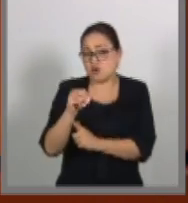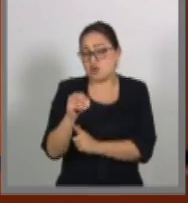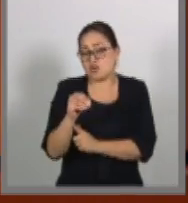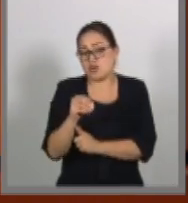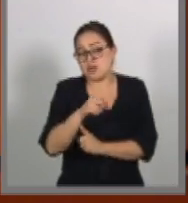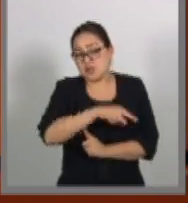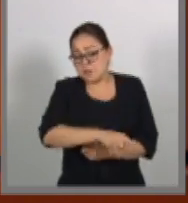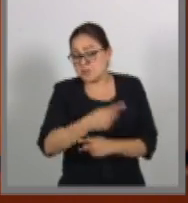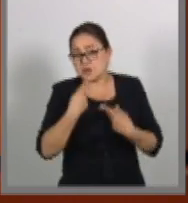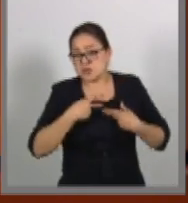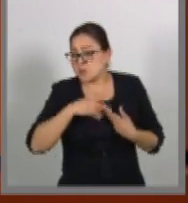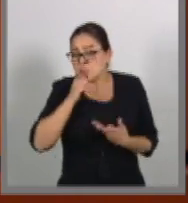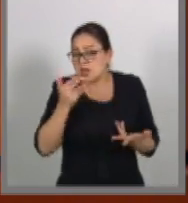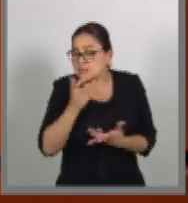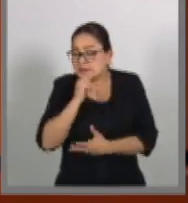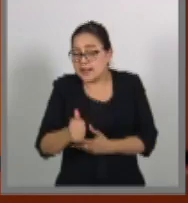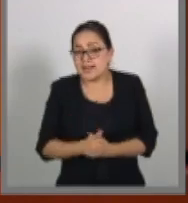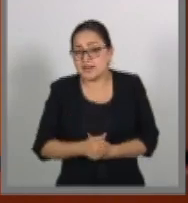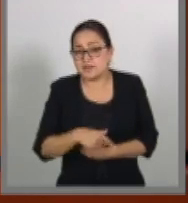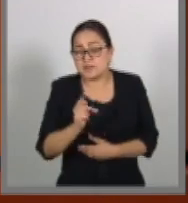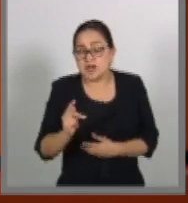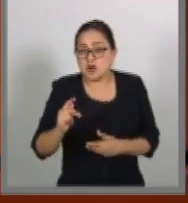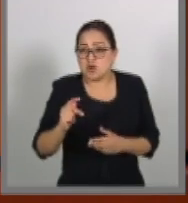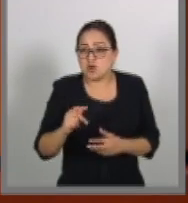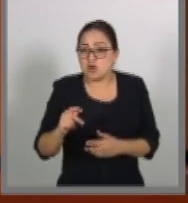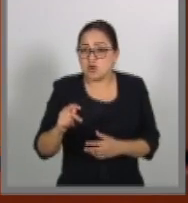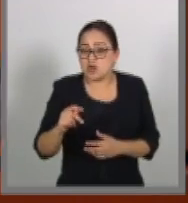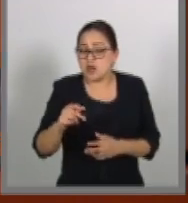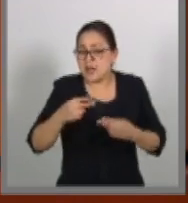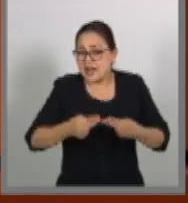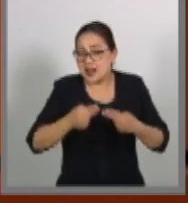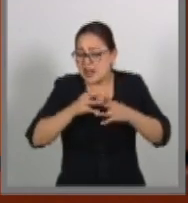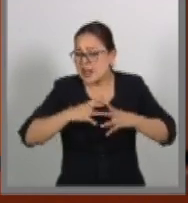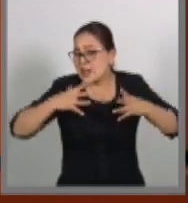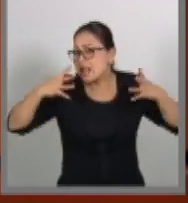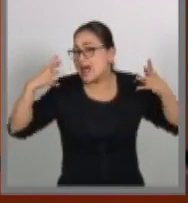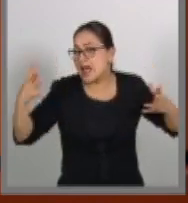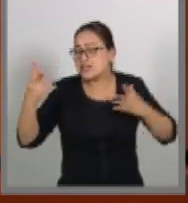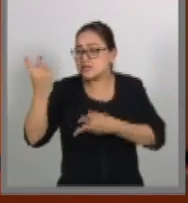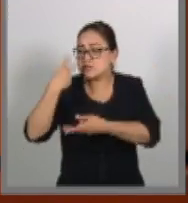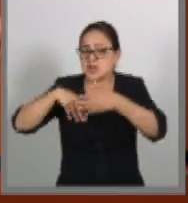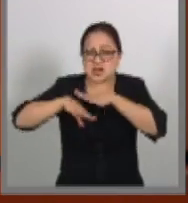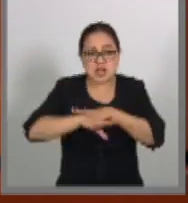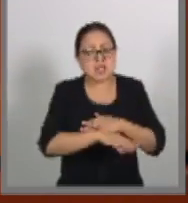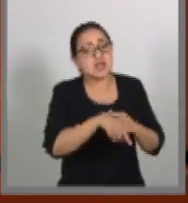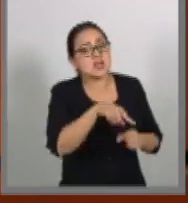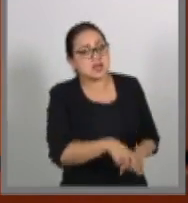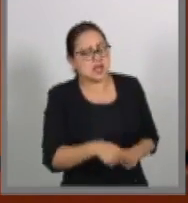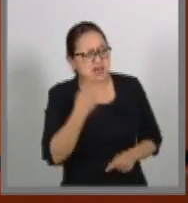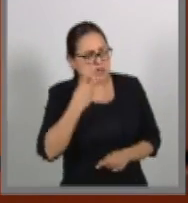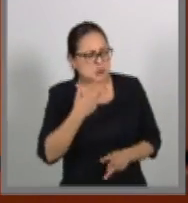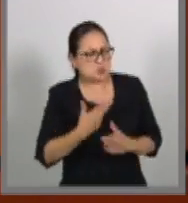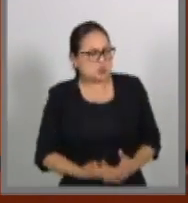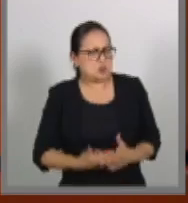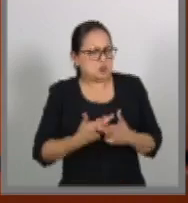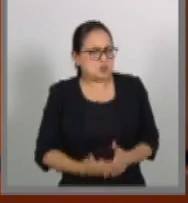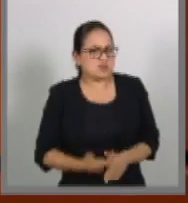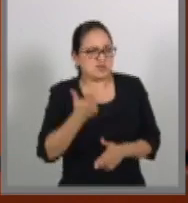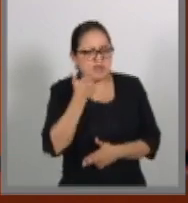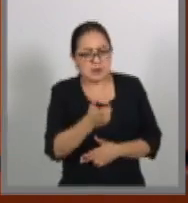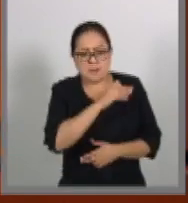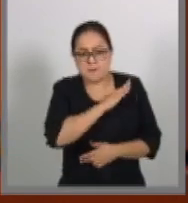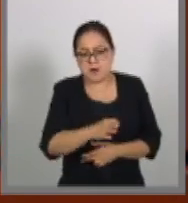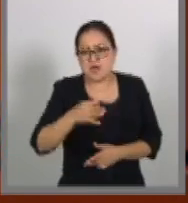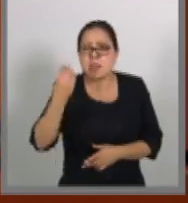no van a poder hacer nada. Pero los grandotes, los que van a venir con sus ejércitos privados, esos sí tienen jurídicos que